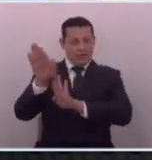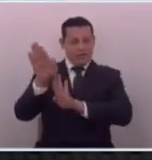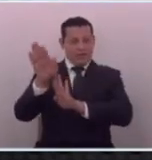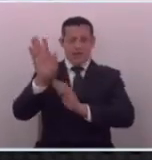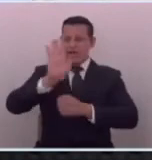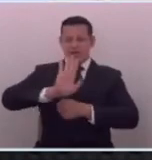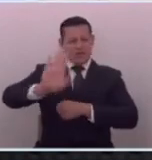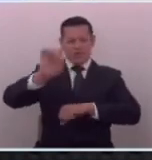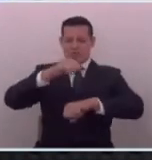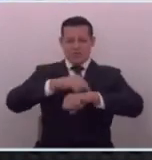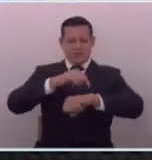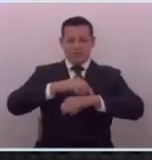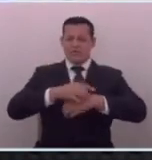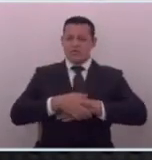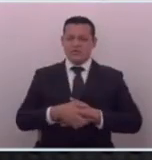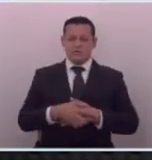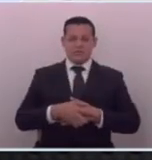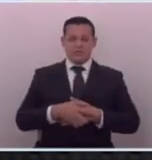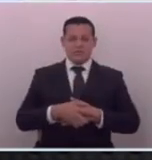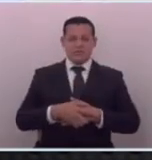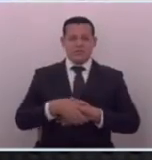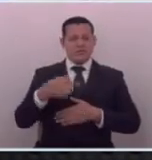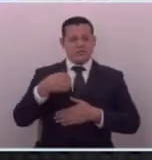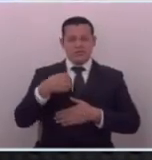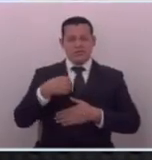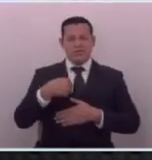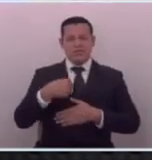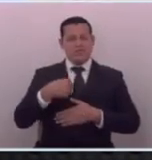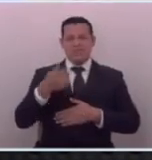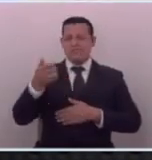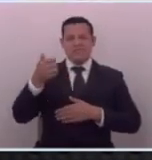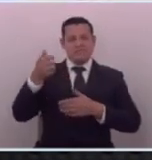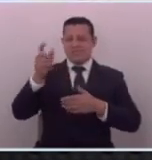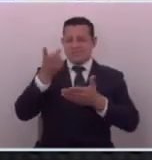en ninguna creo que dejé esa materia diputada